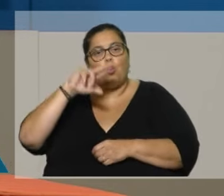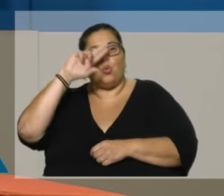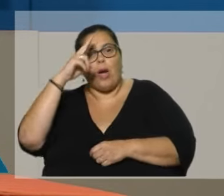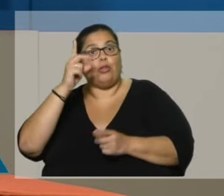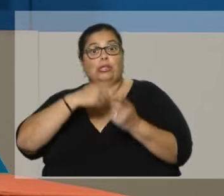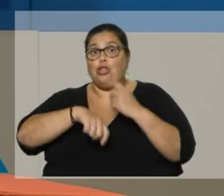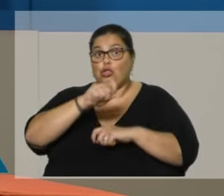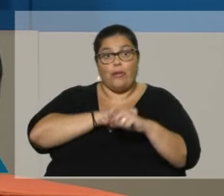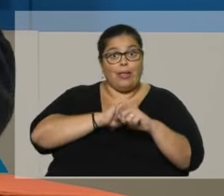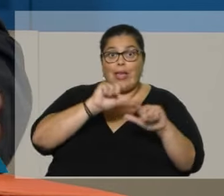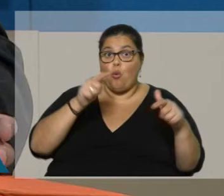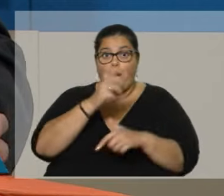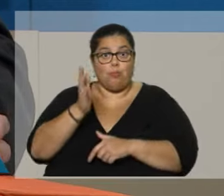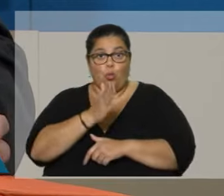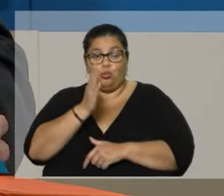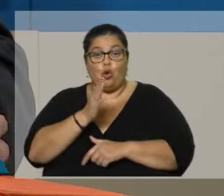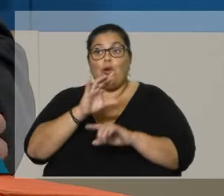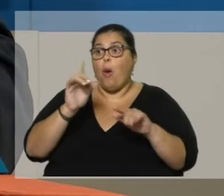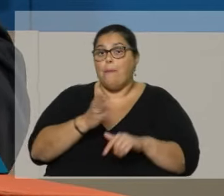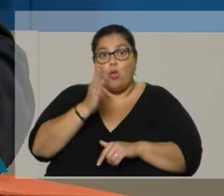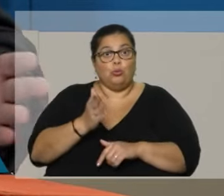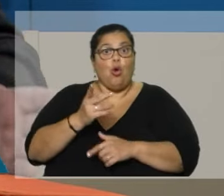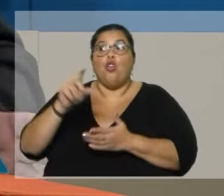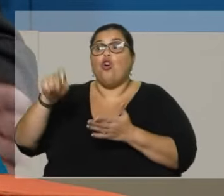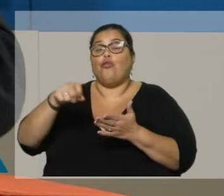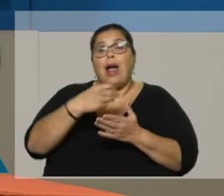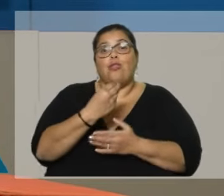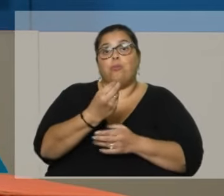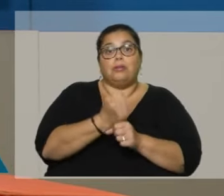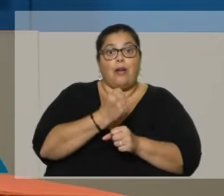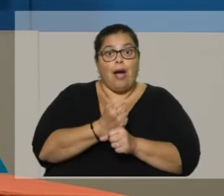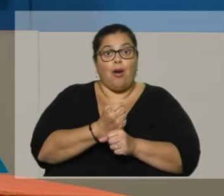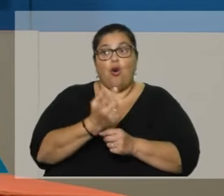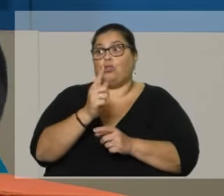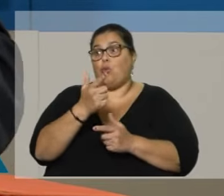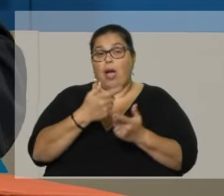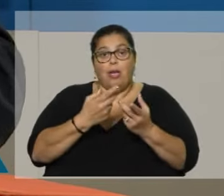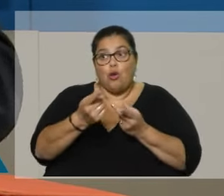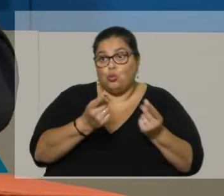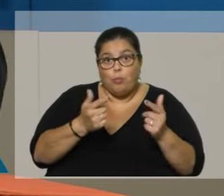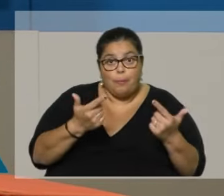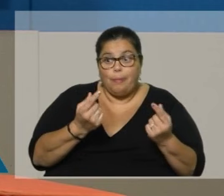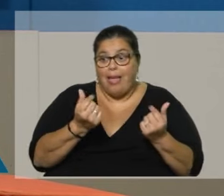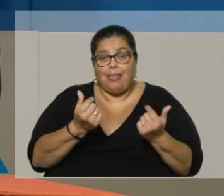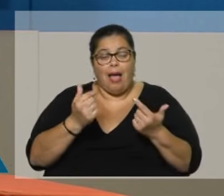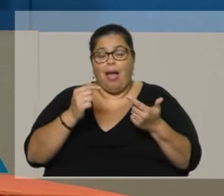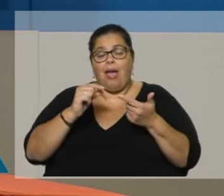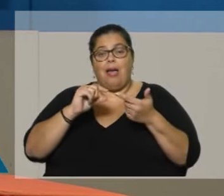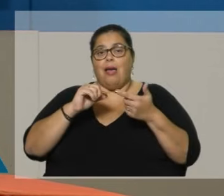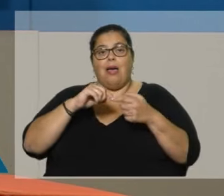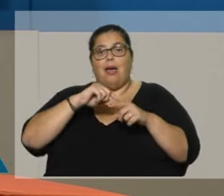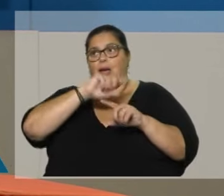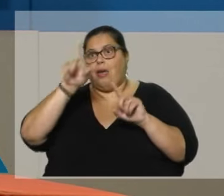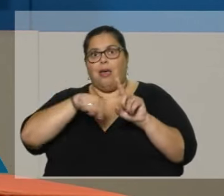vende, no se produce. Si no se produce, no se contrata gente. Y si no se contrata gente, no se consume. Y es un círculo vicioso, destructivo,